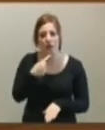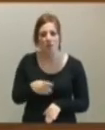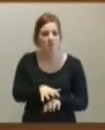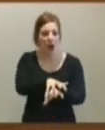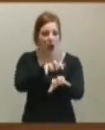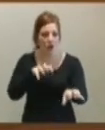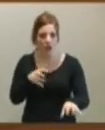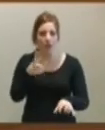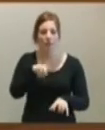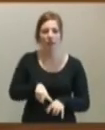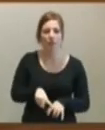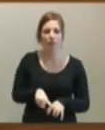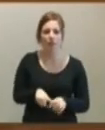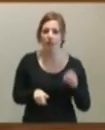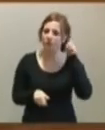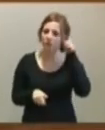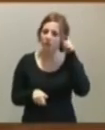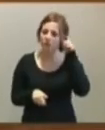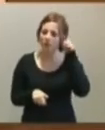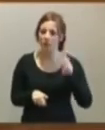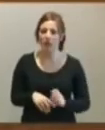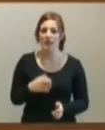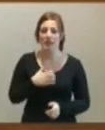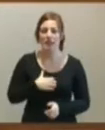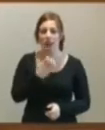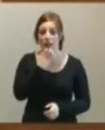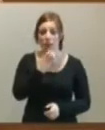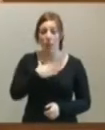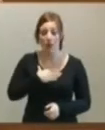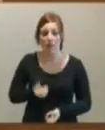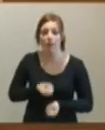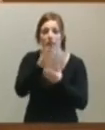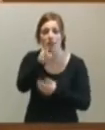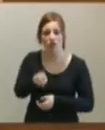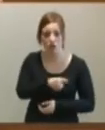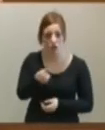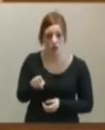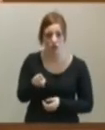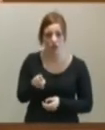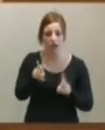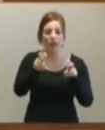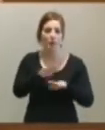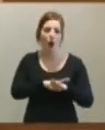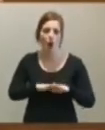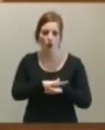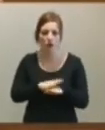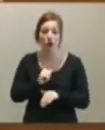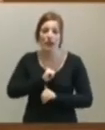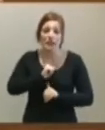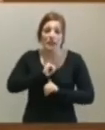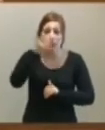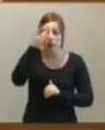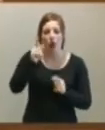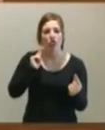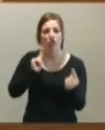tiene capacidad, si puede interpelar o no puede interpelar, o si puede intervenir respecto al Gobierno, que sea de su mismo signo. Espero que en el debate